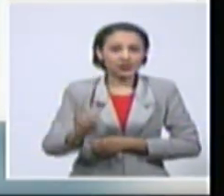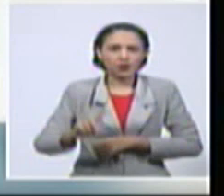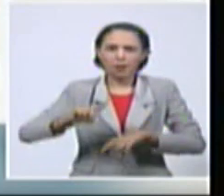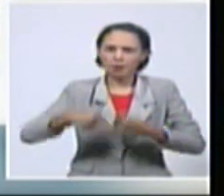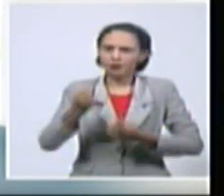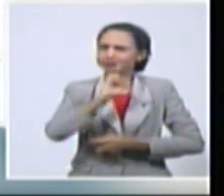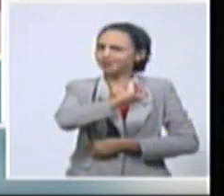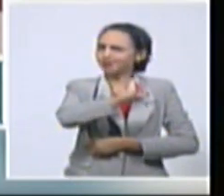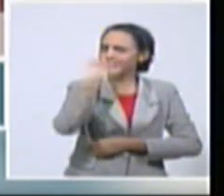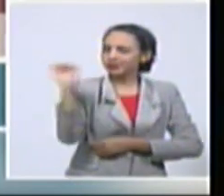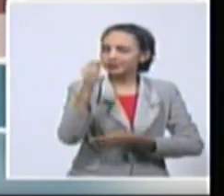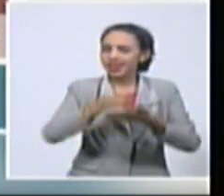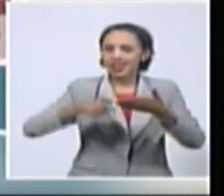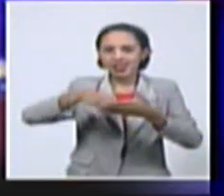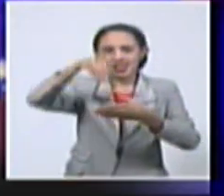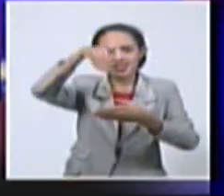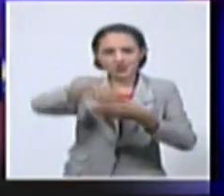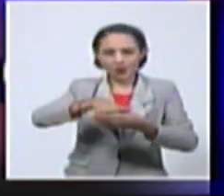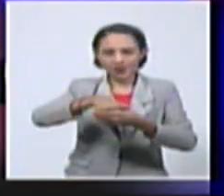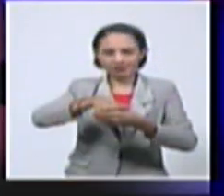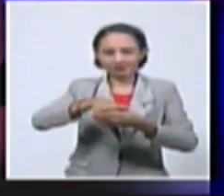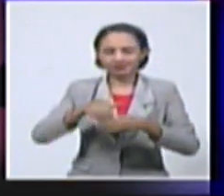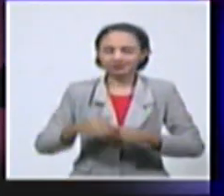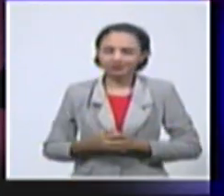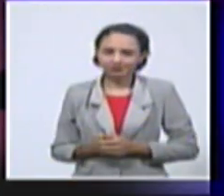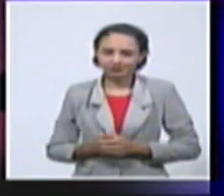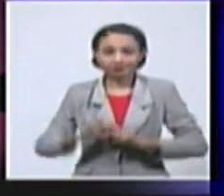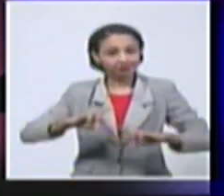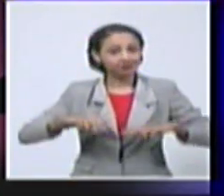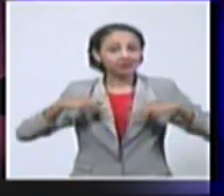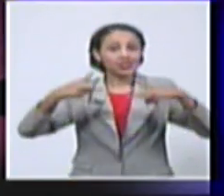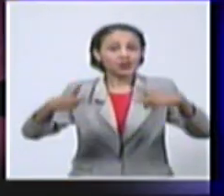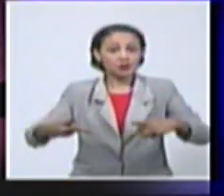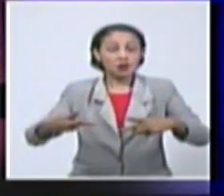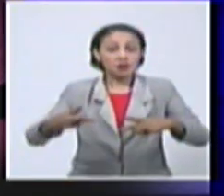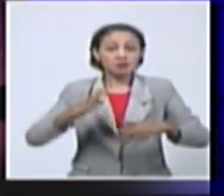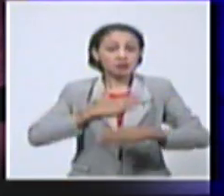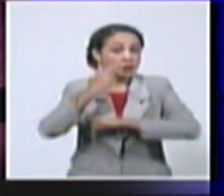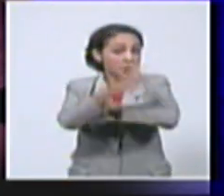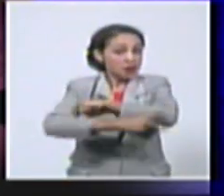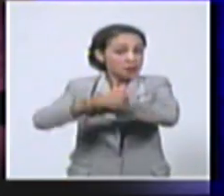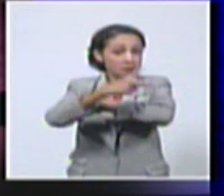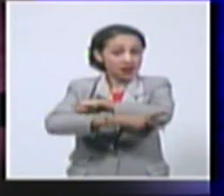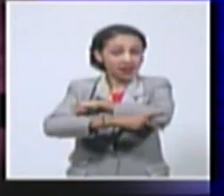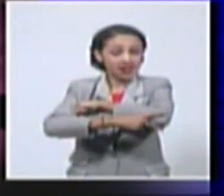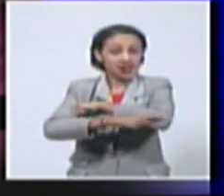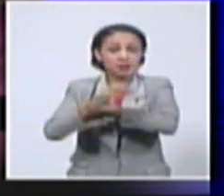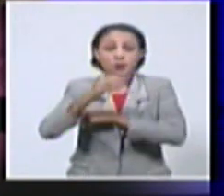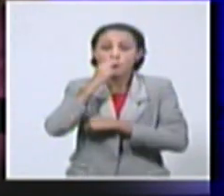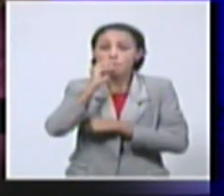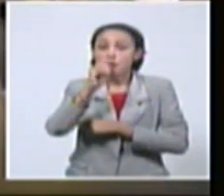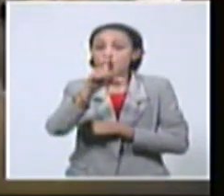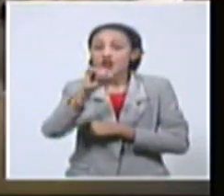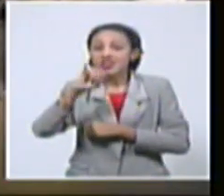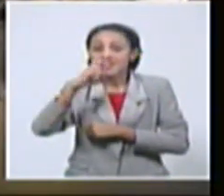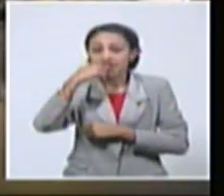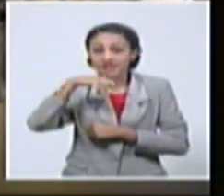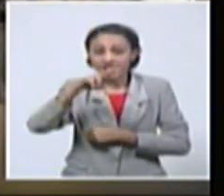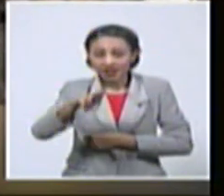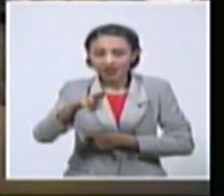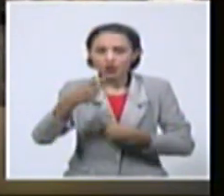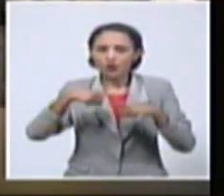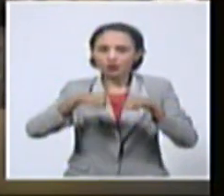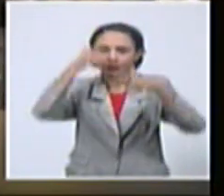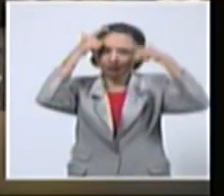alcanzada en las elecciones legislativas. Una vez más, la patria de Bolívar y Chávez, bajo tu certera conducción, pone en alto su